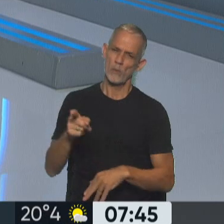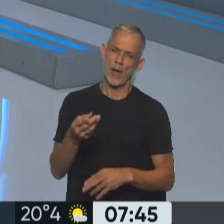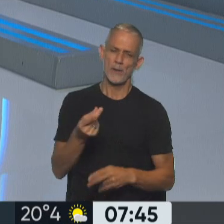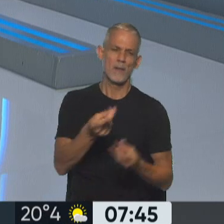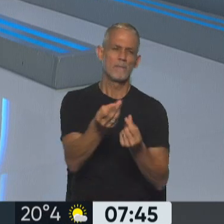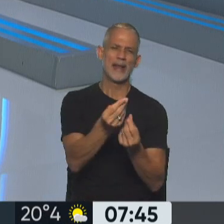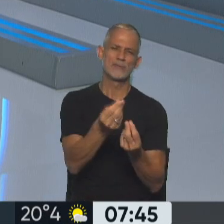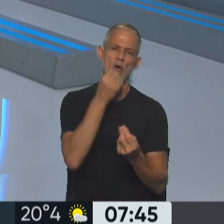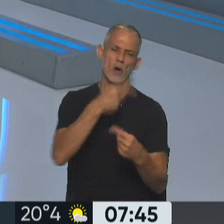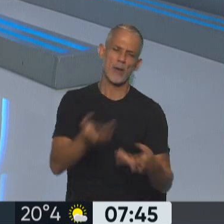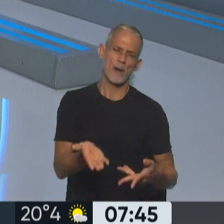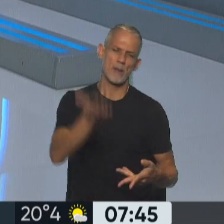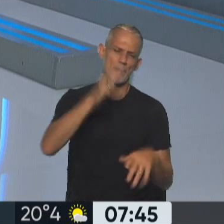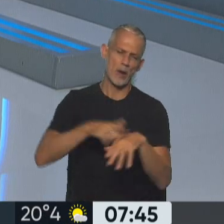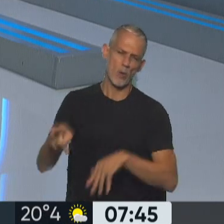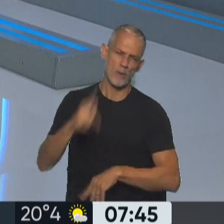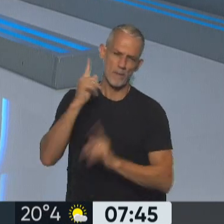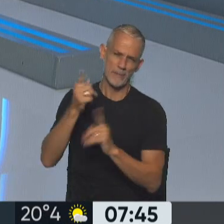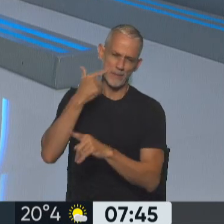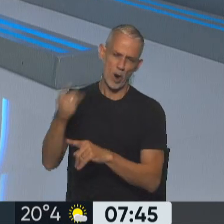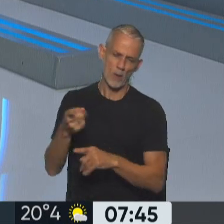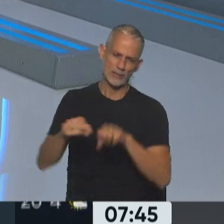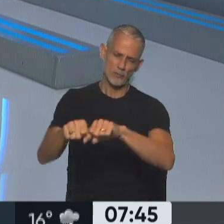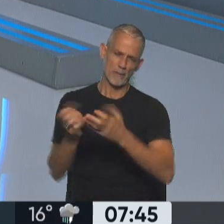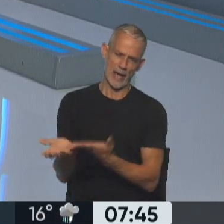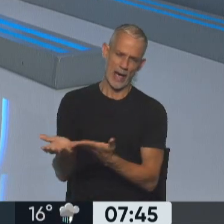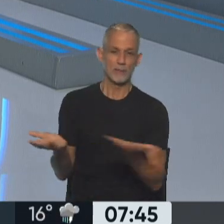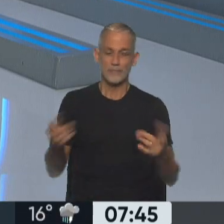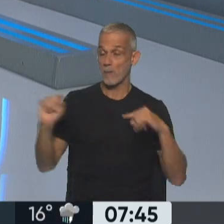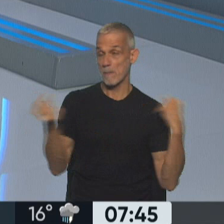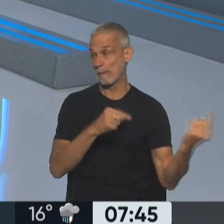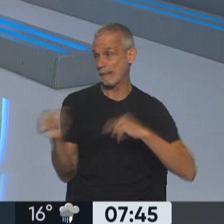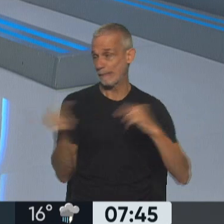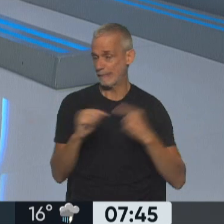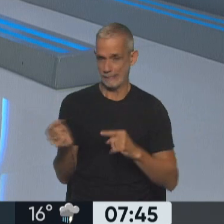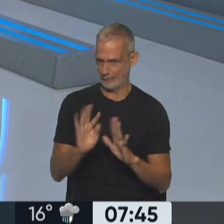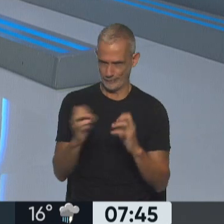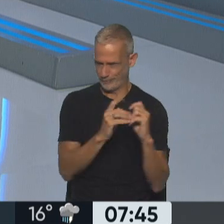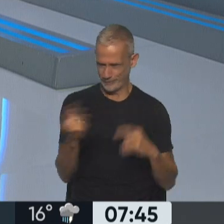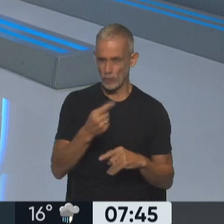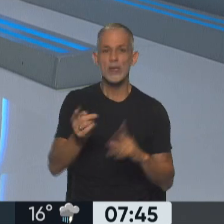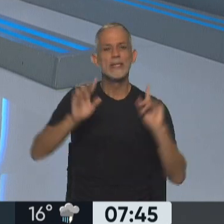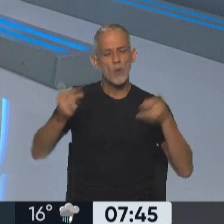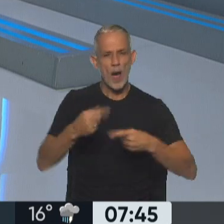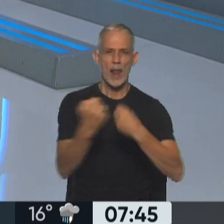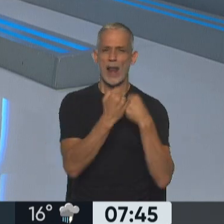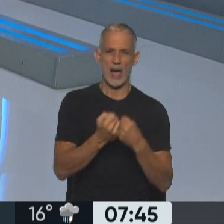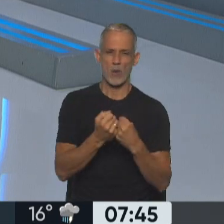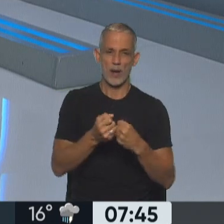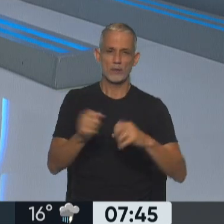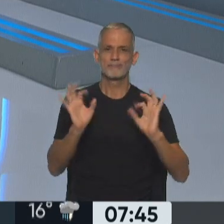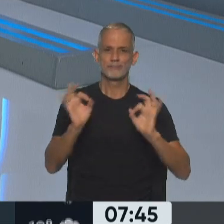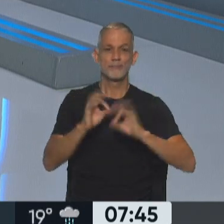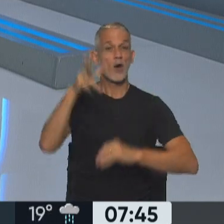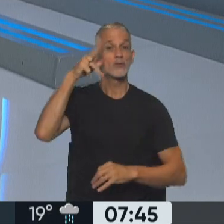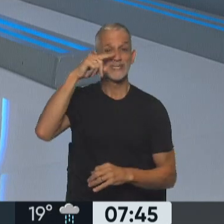suba de los alimentos, de los productos en góndola. Bueno, tras ese cruce igualmente se llegó a este acuerdo que te mostraba recién,